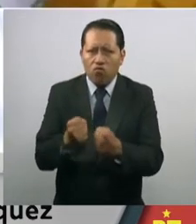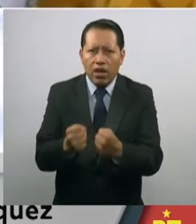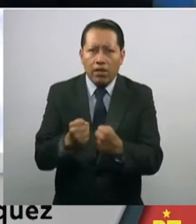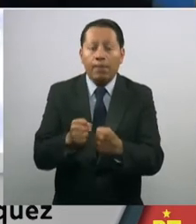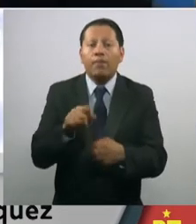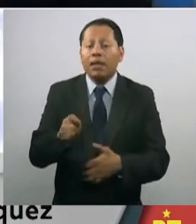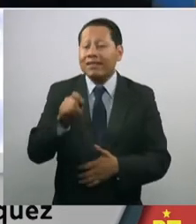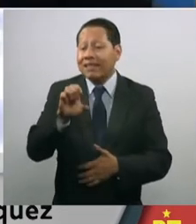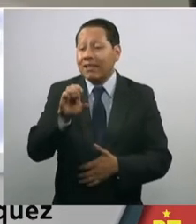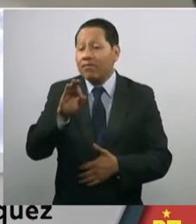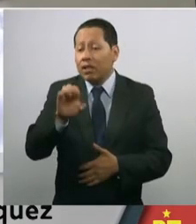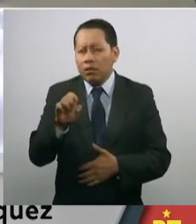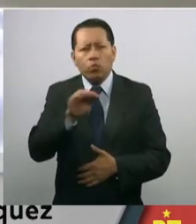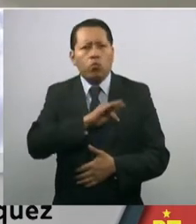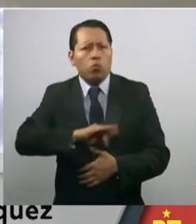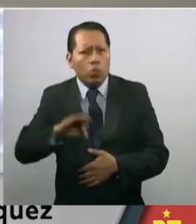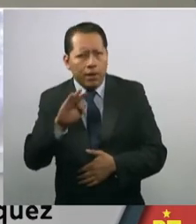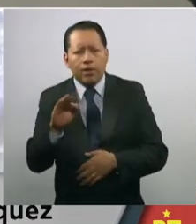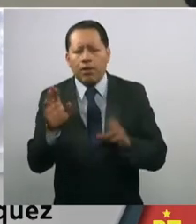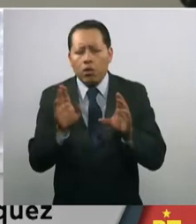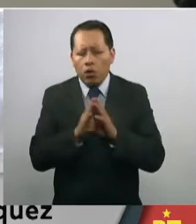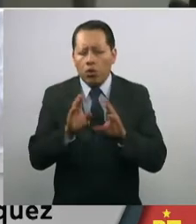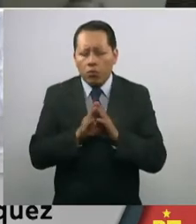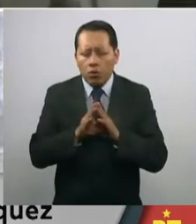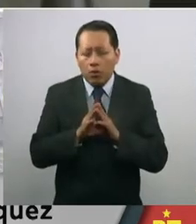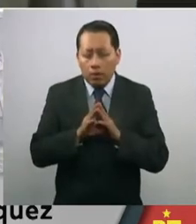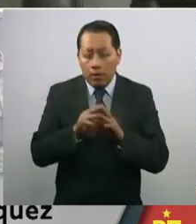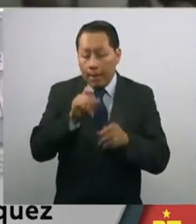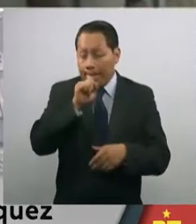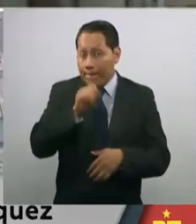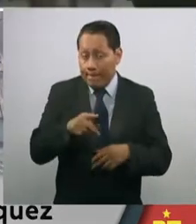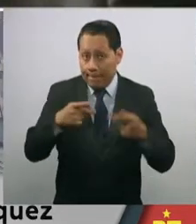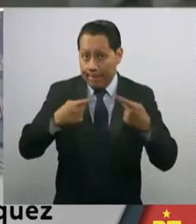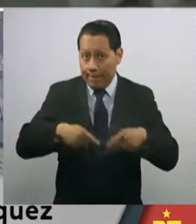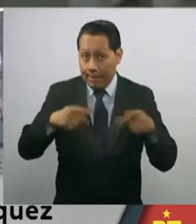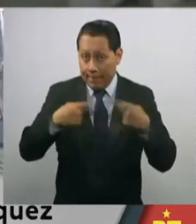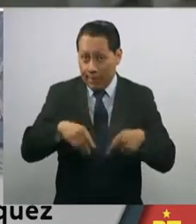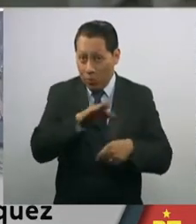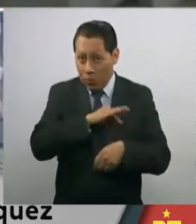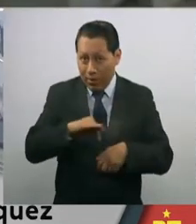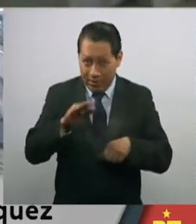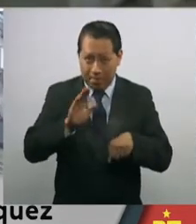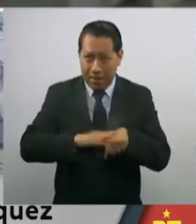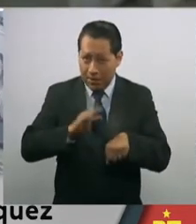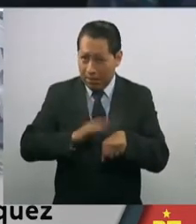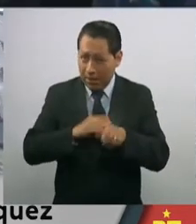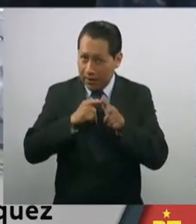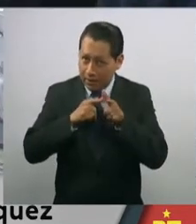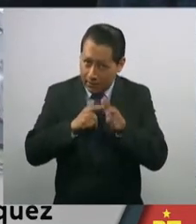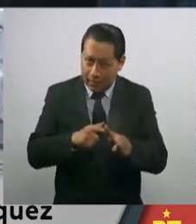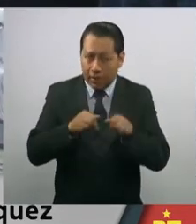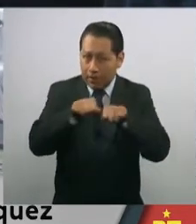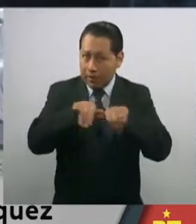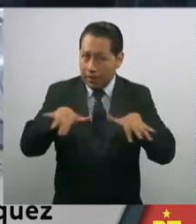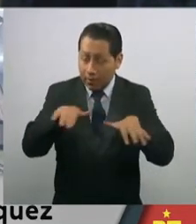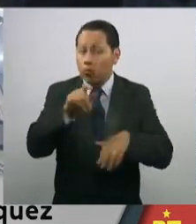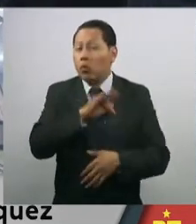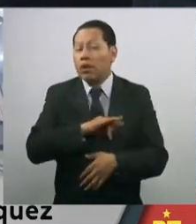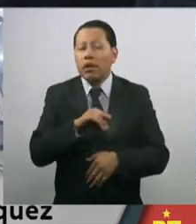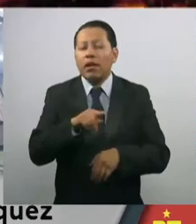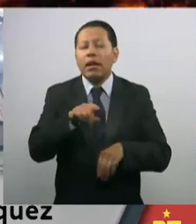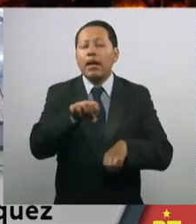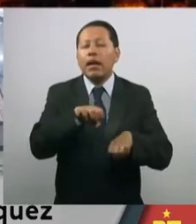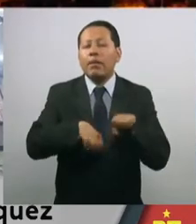CFE sea la primera en dispersarse entre la población y que la de las empresas privadas sea adquirida por el